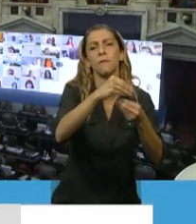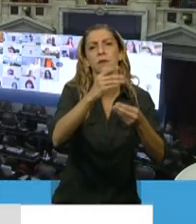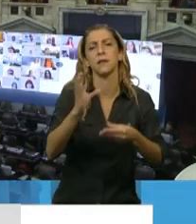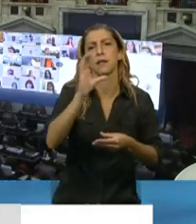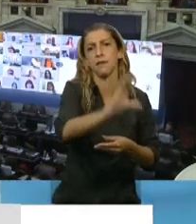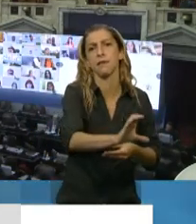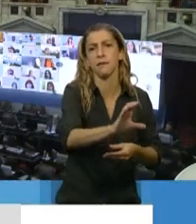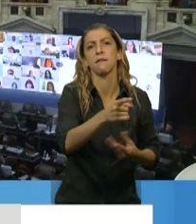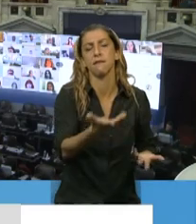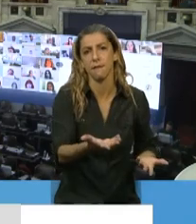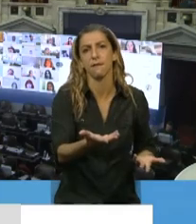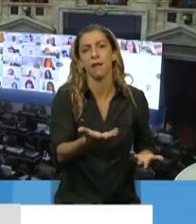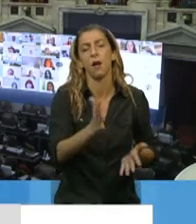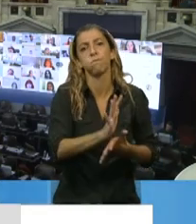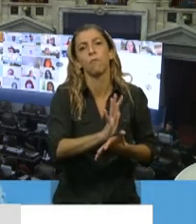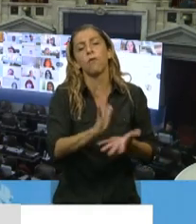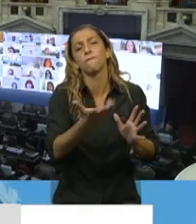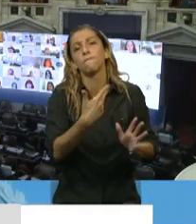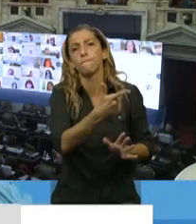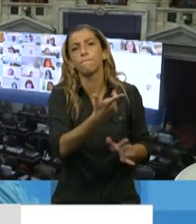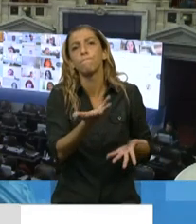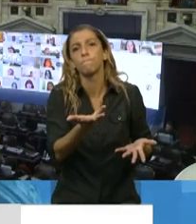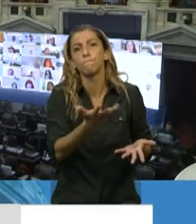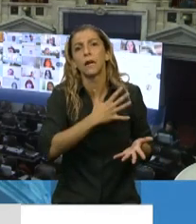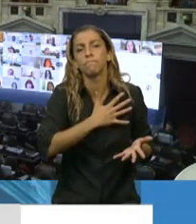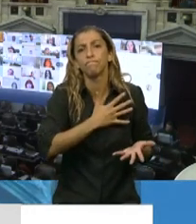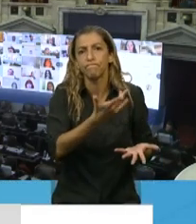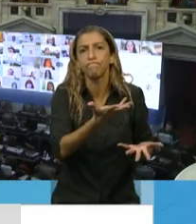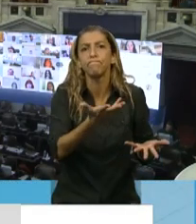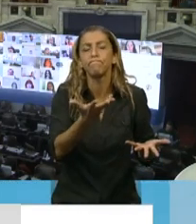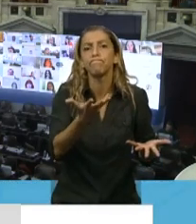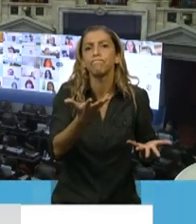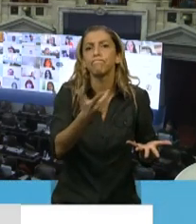consecuencia de haber sido afectado por la pandemia, por el coronavirus